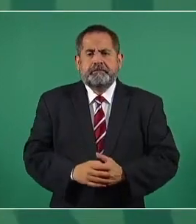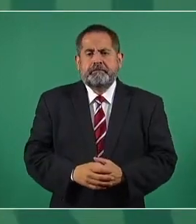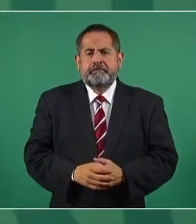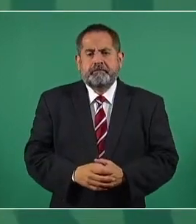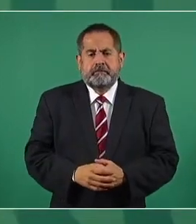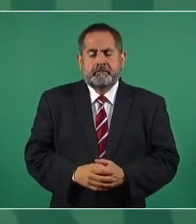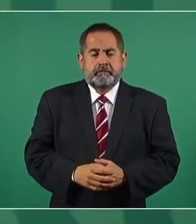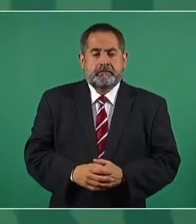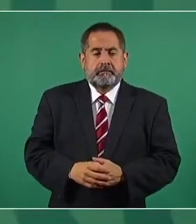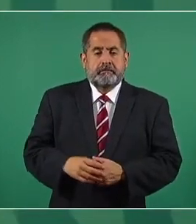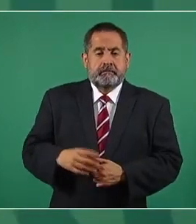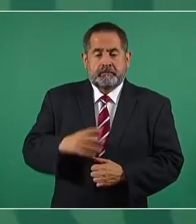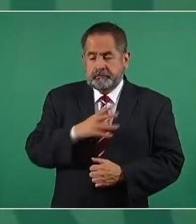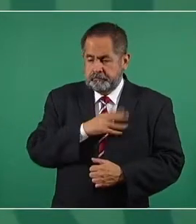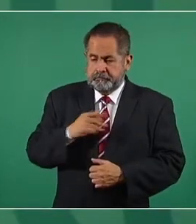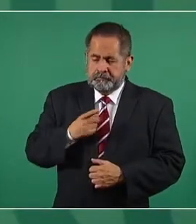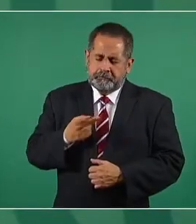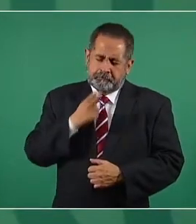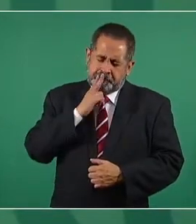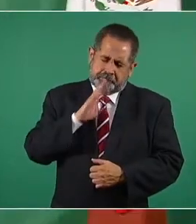Los hijos se les quiere mucho.